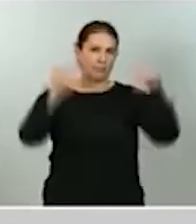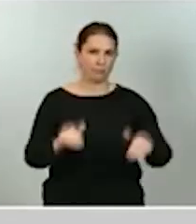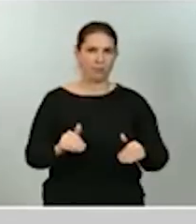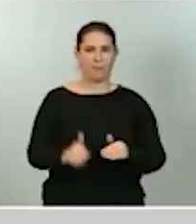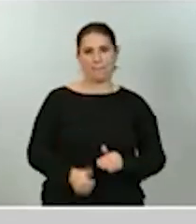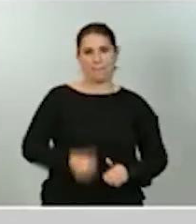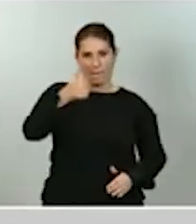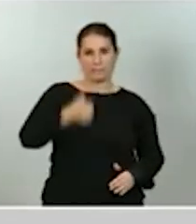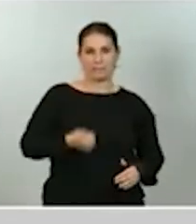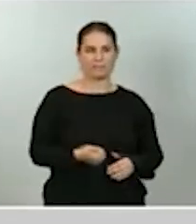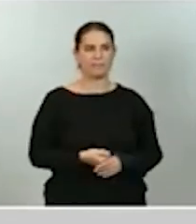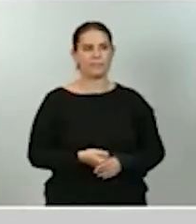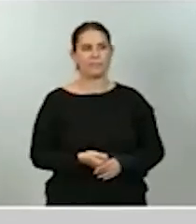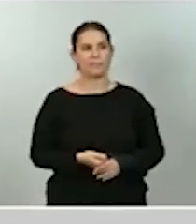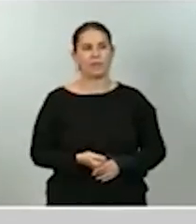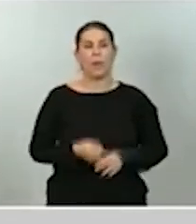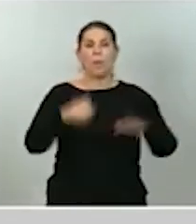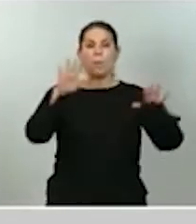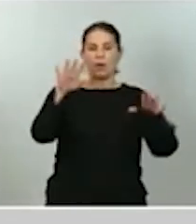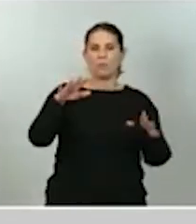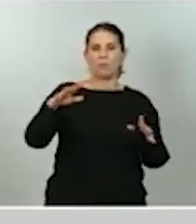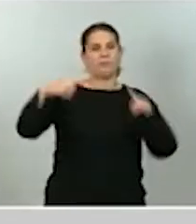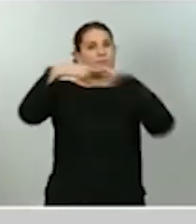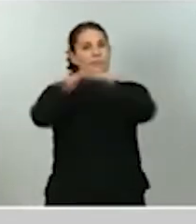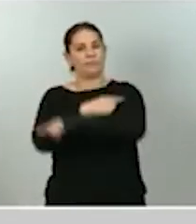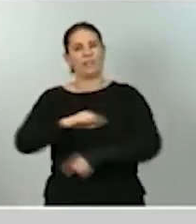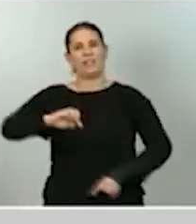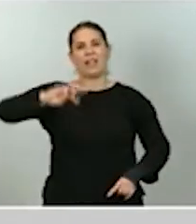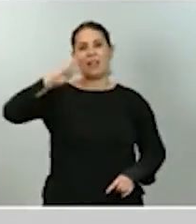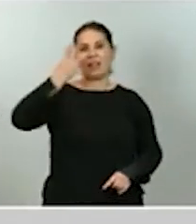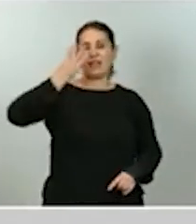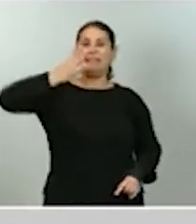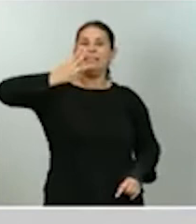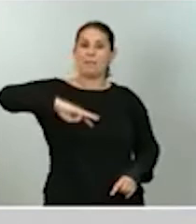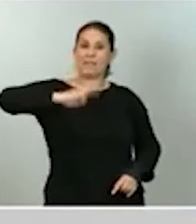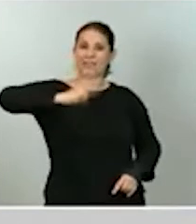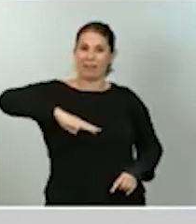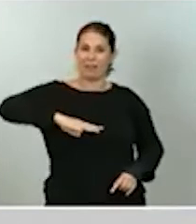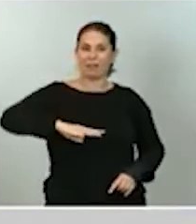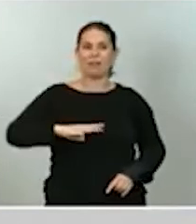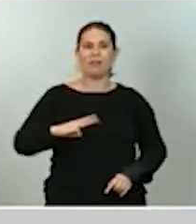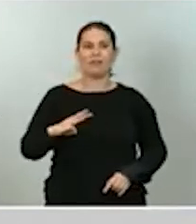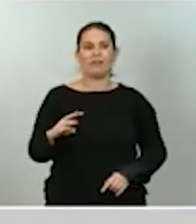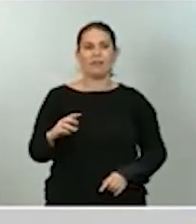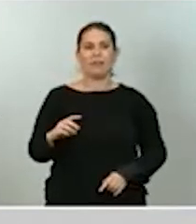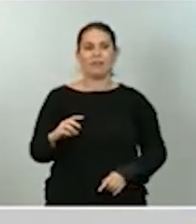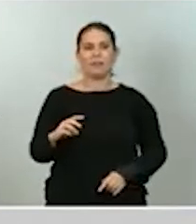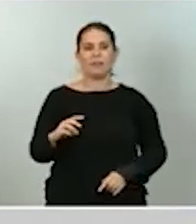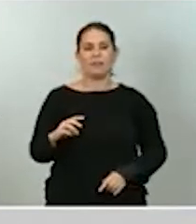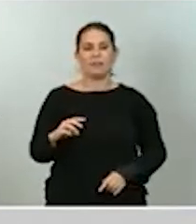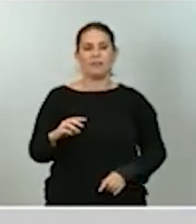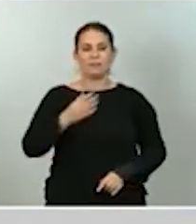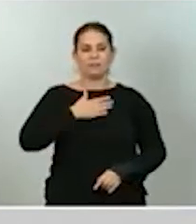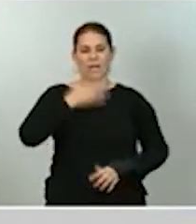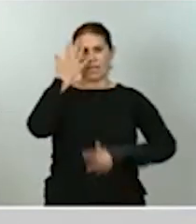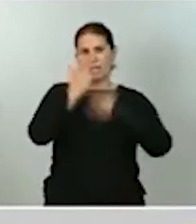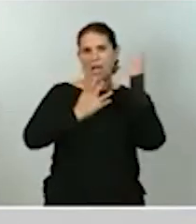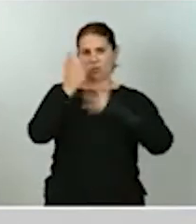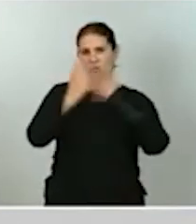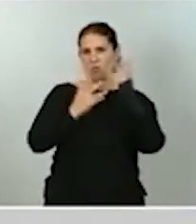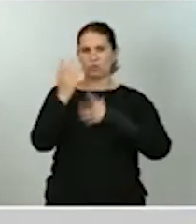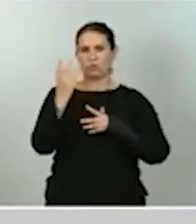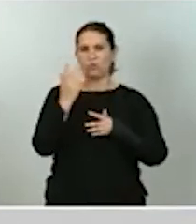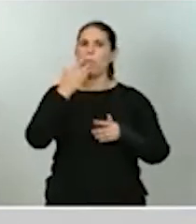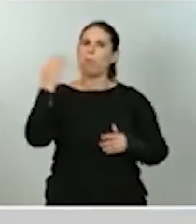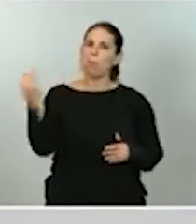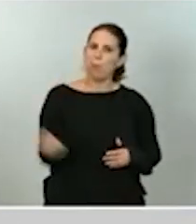pero por el contrario, el tercer trimestre se está comportando, se ha comportado, según nuestros cálculos preliminares, mejor de